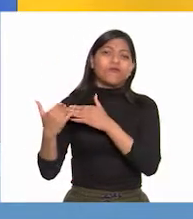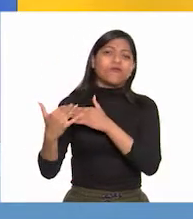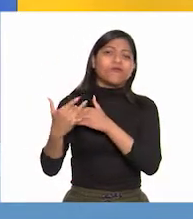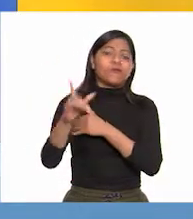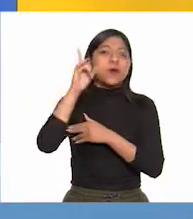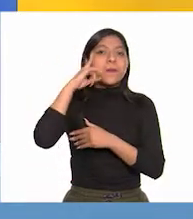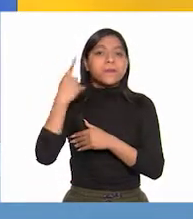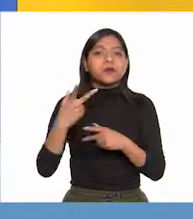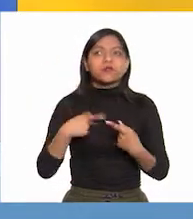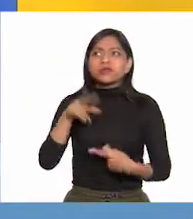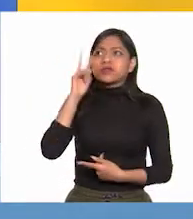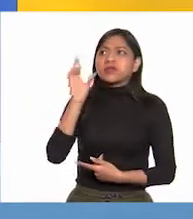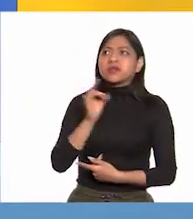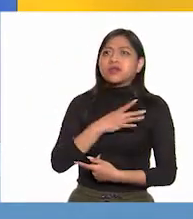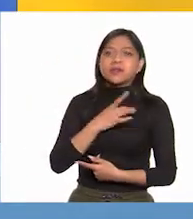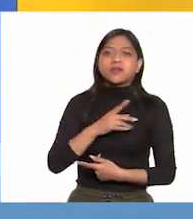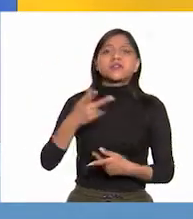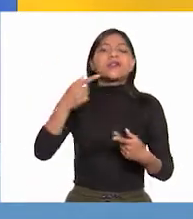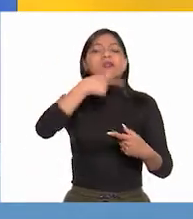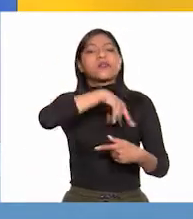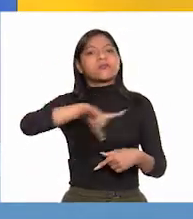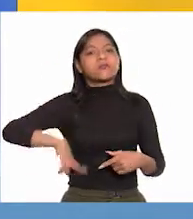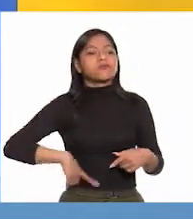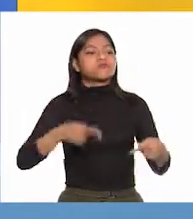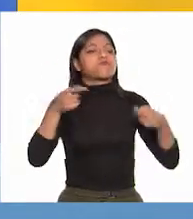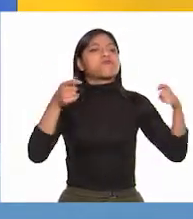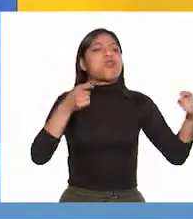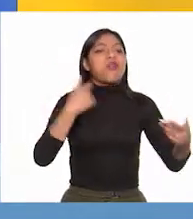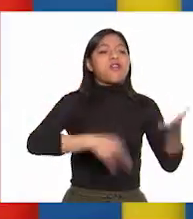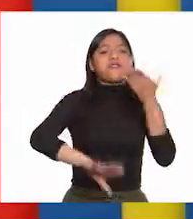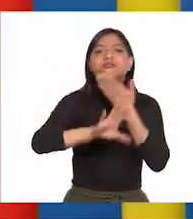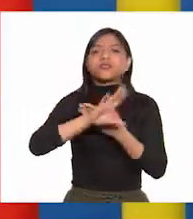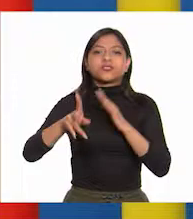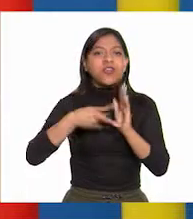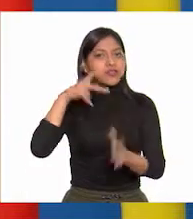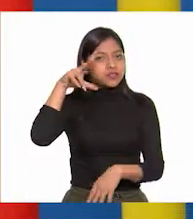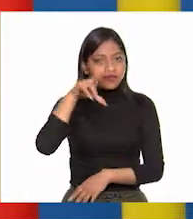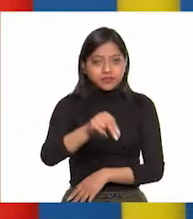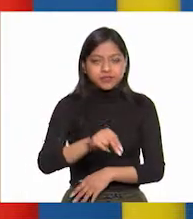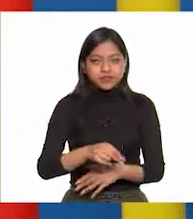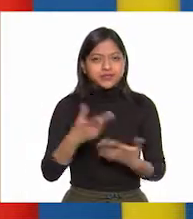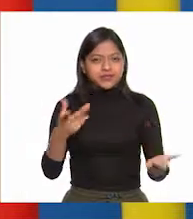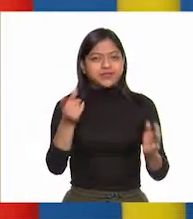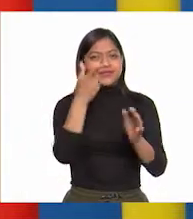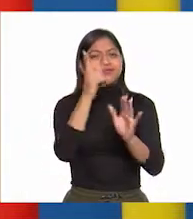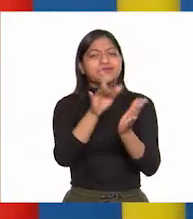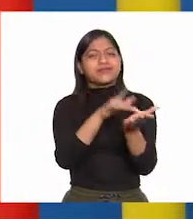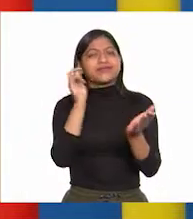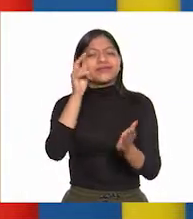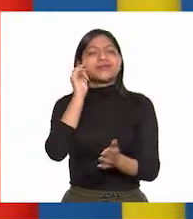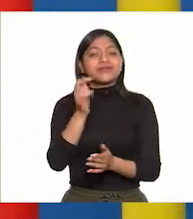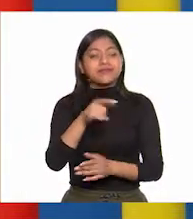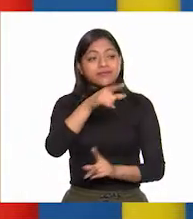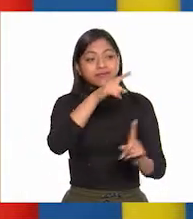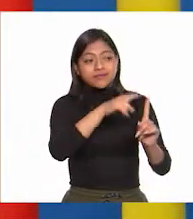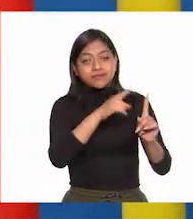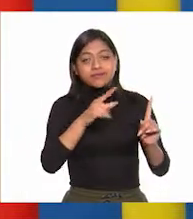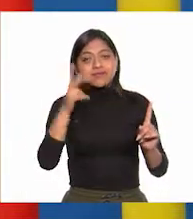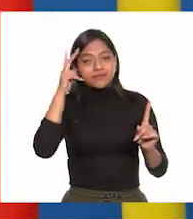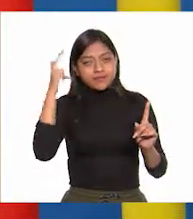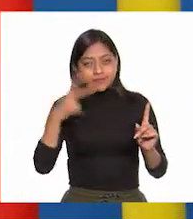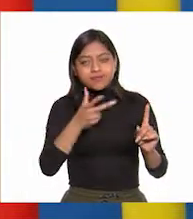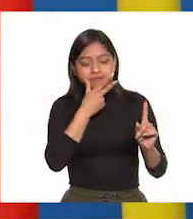mediante el miedo posibles y futuros levantamientos. Maestra, hay que resaltar que Miguel Hidalgo y sus compañeros